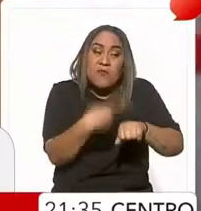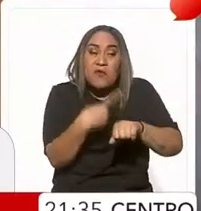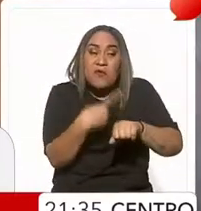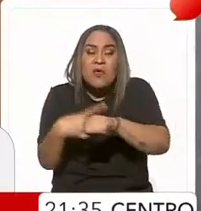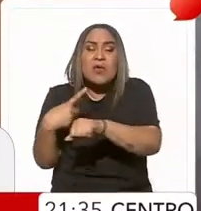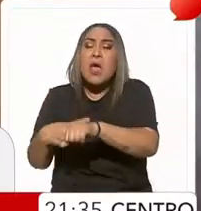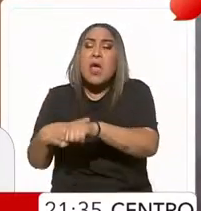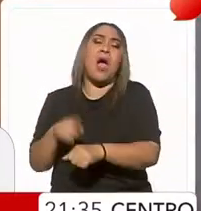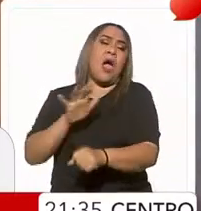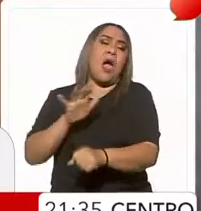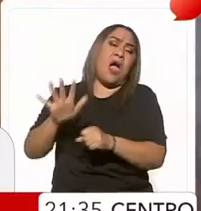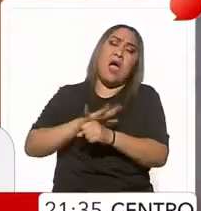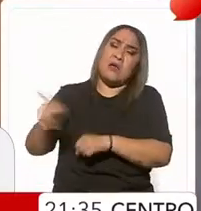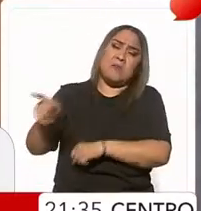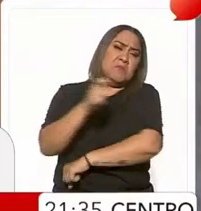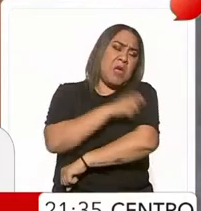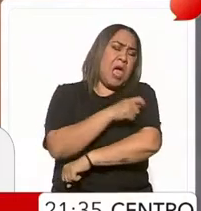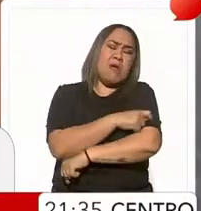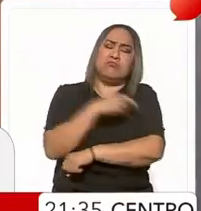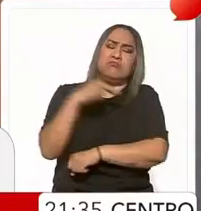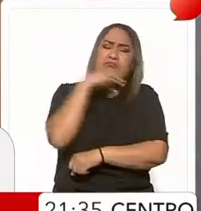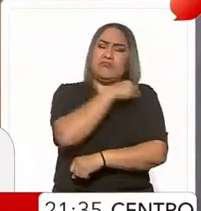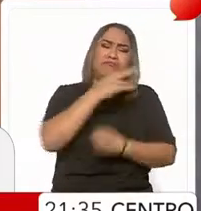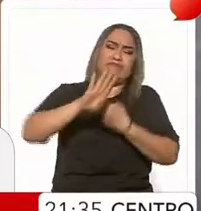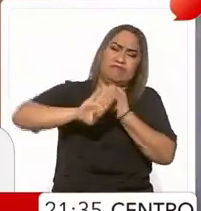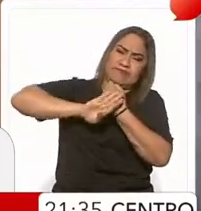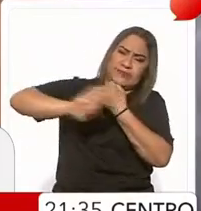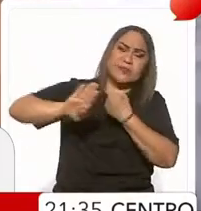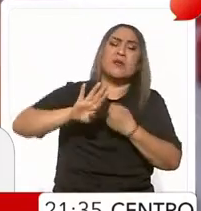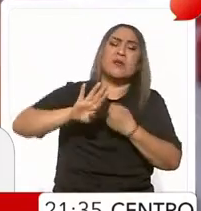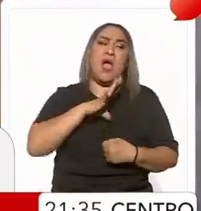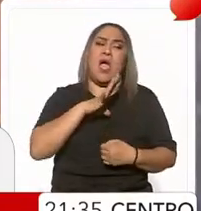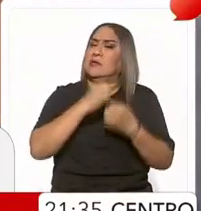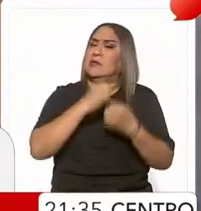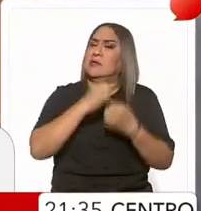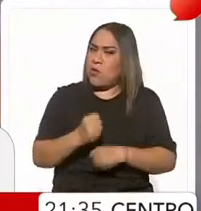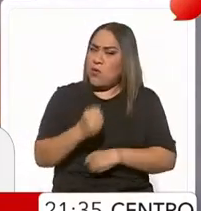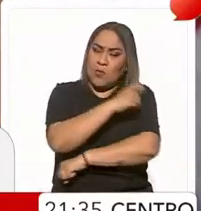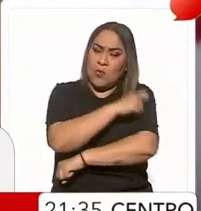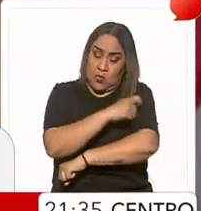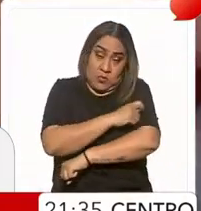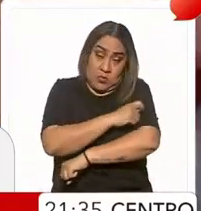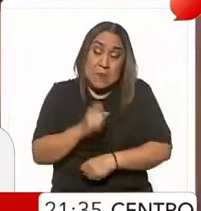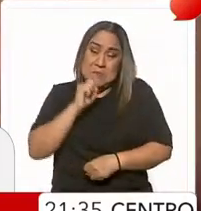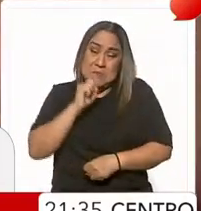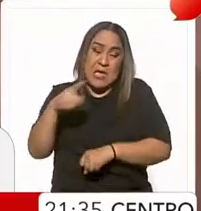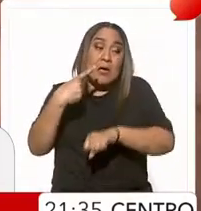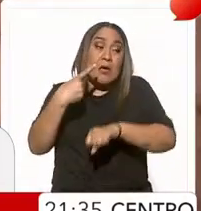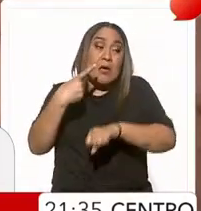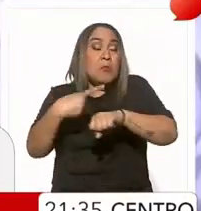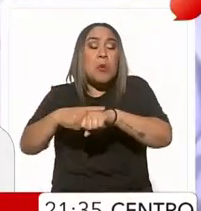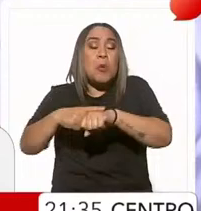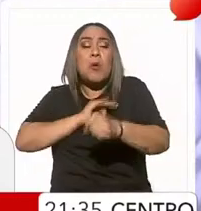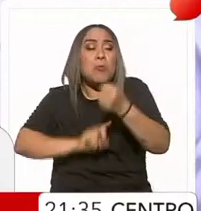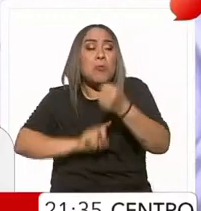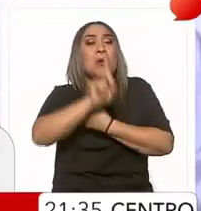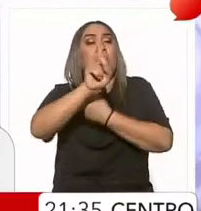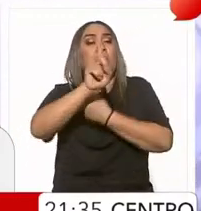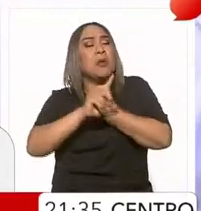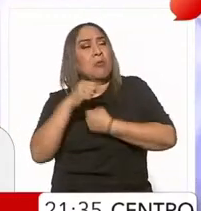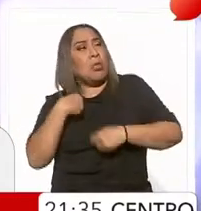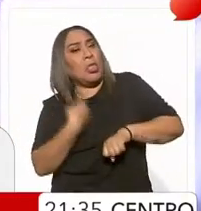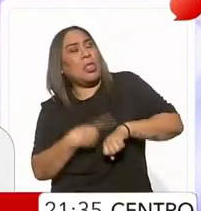vacunas efectivas, muy efectivas, muy seguras, y que además la misma enfermedad puede causar problemas serios,